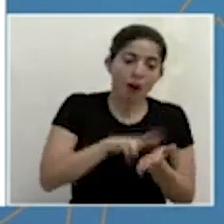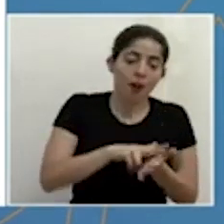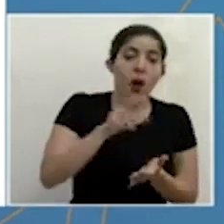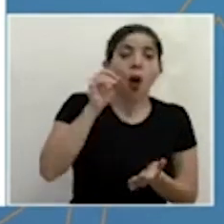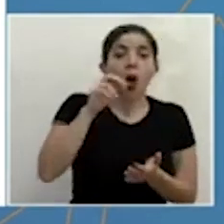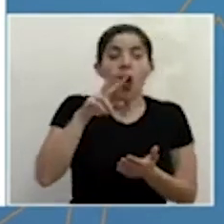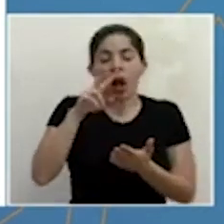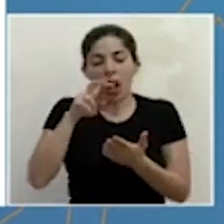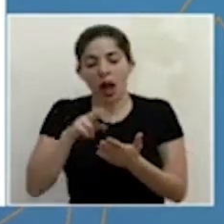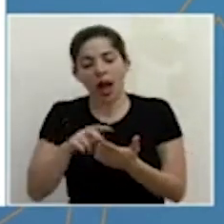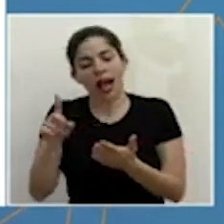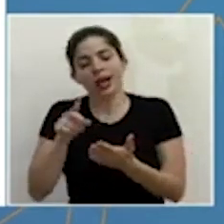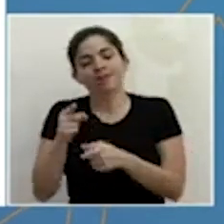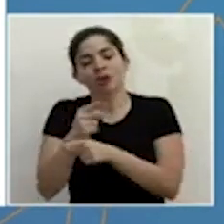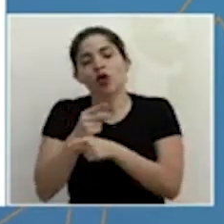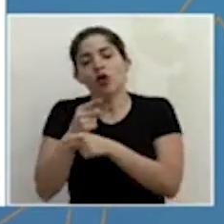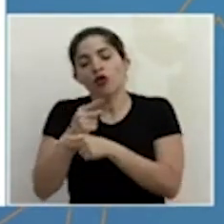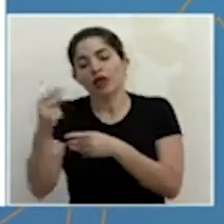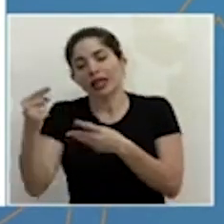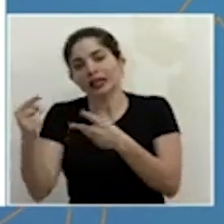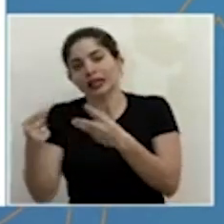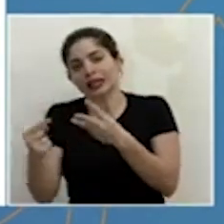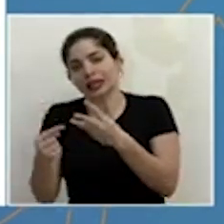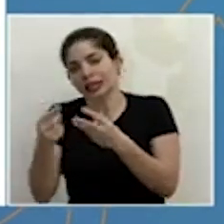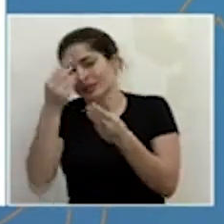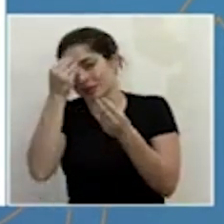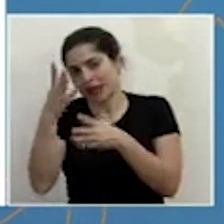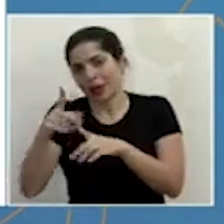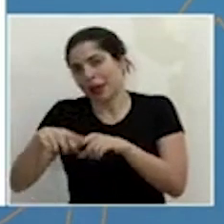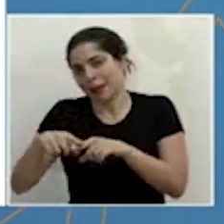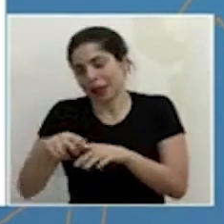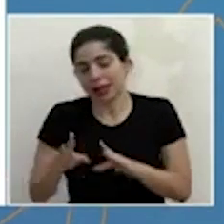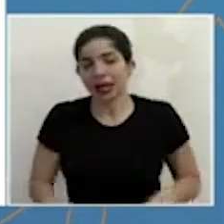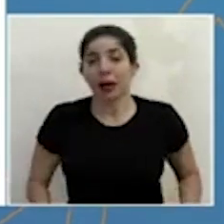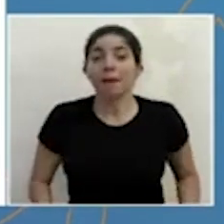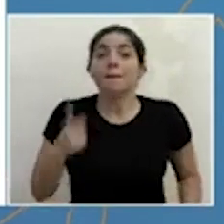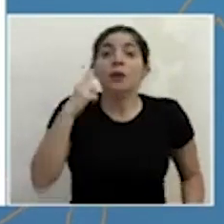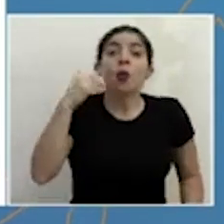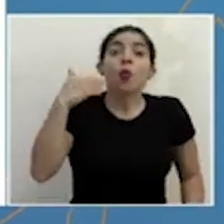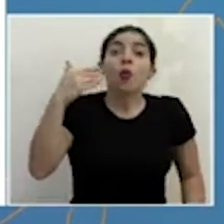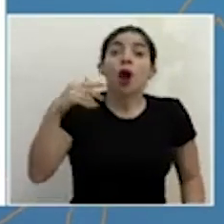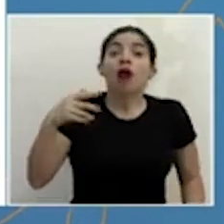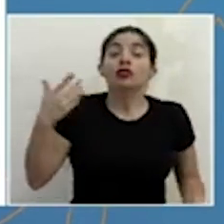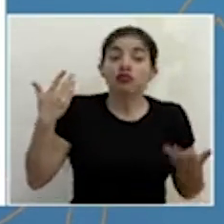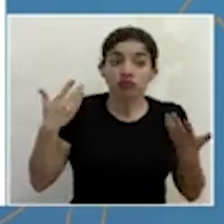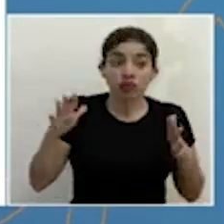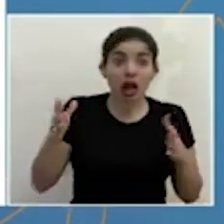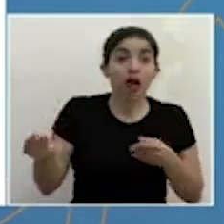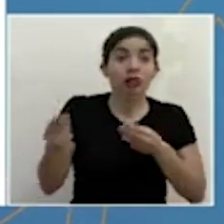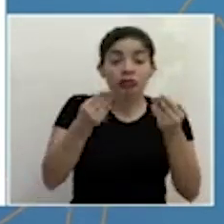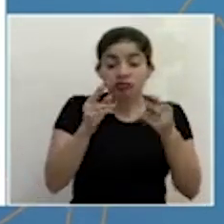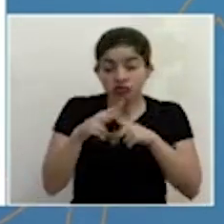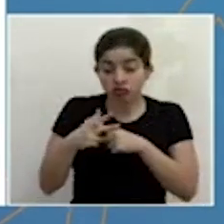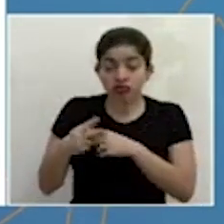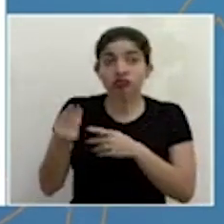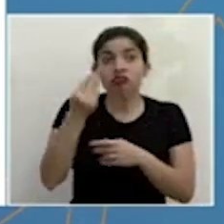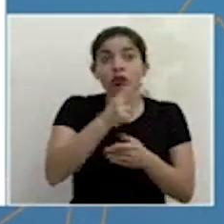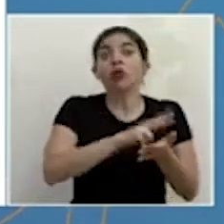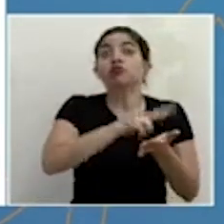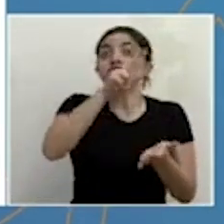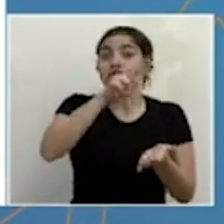a establecer acciones correctivas con el mismo sector según corresponda para cuando ya haya una aprobación se comunica